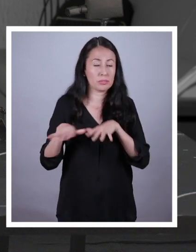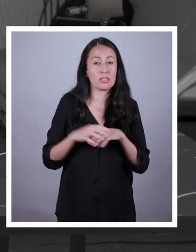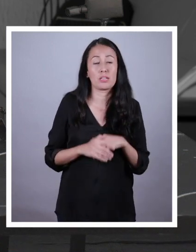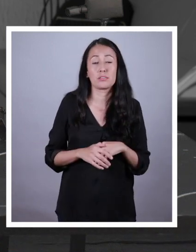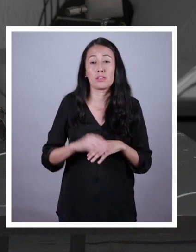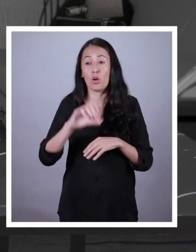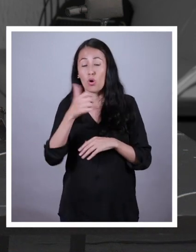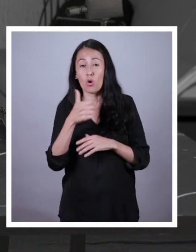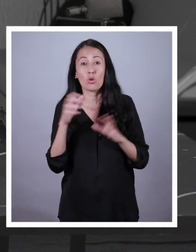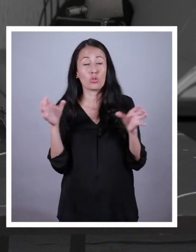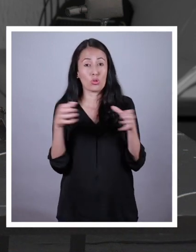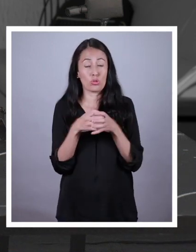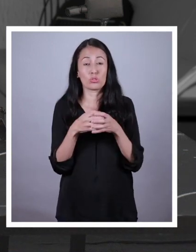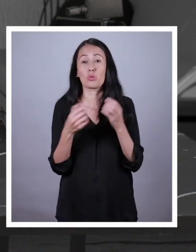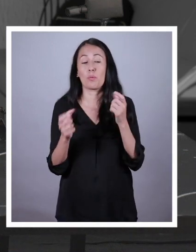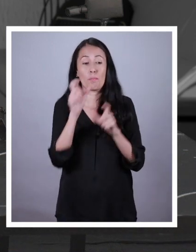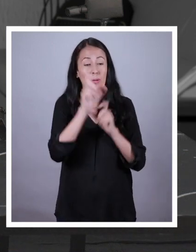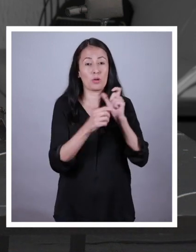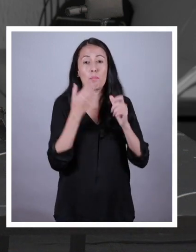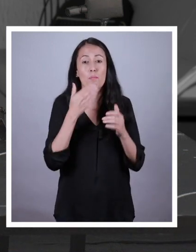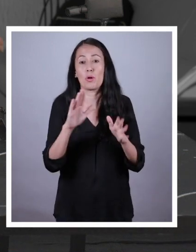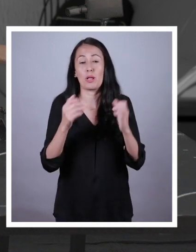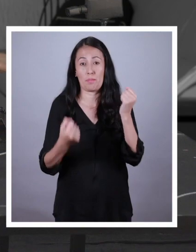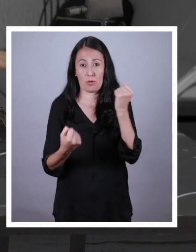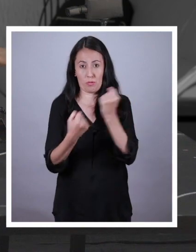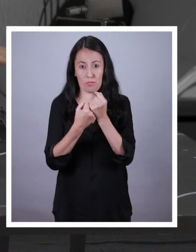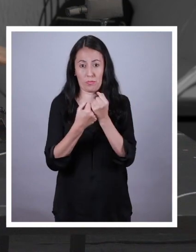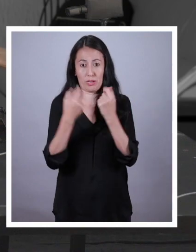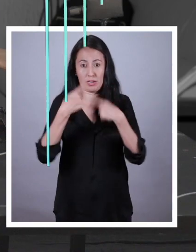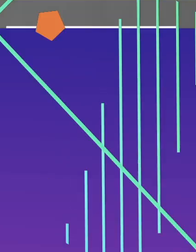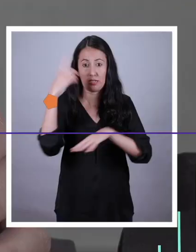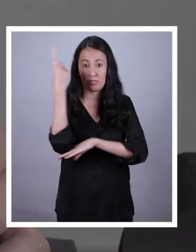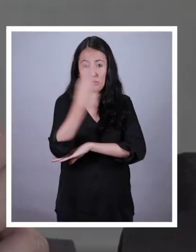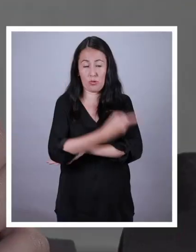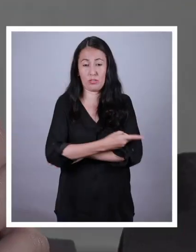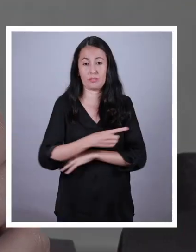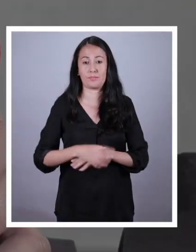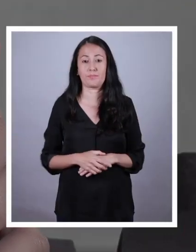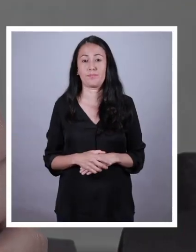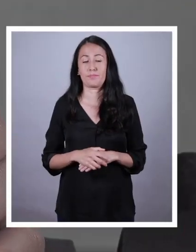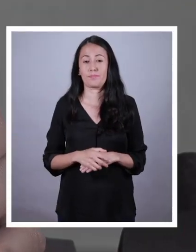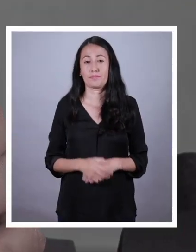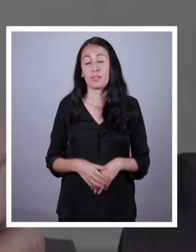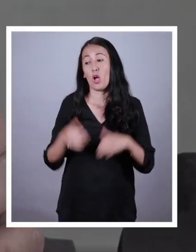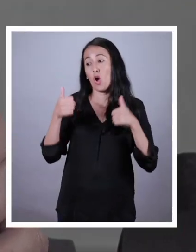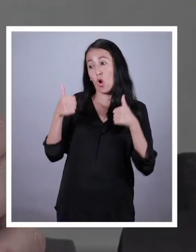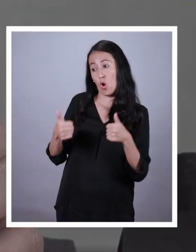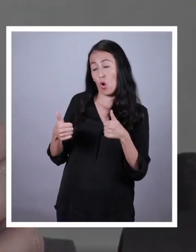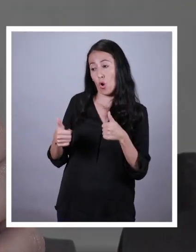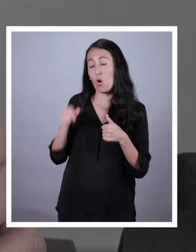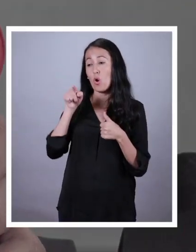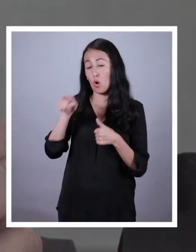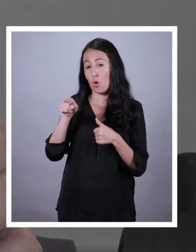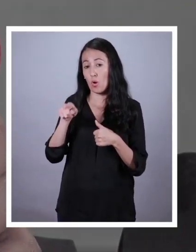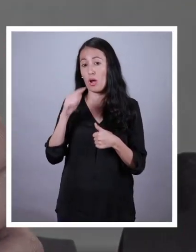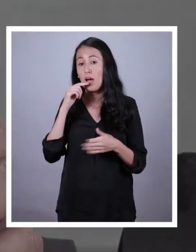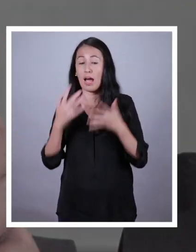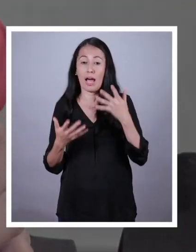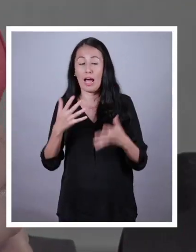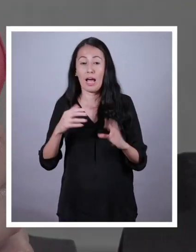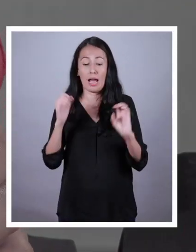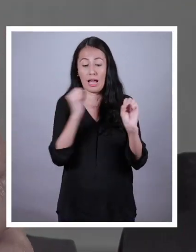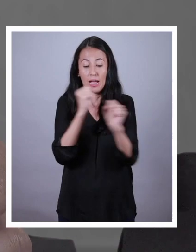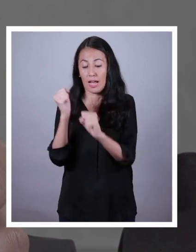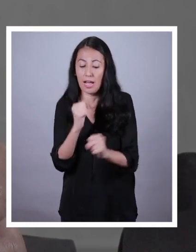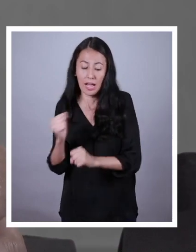otras personas Por ejemplo, miren a estos juguetes en su primer día Bueno, hoy le tocaba a alguien limpiar la caja de